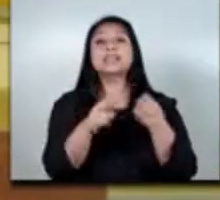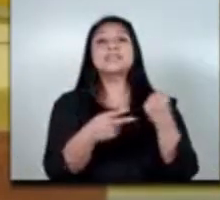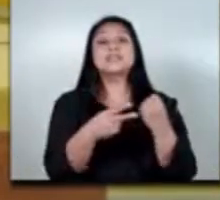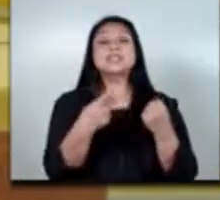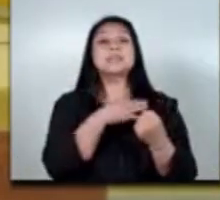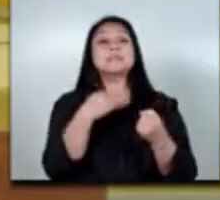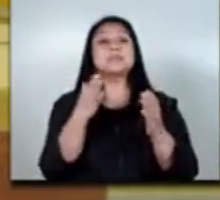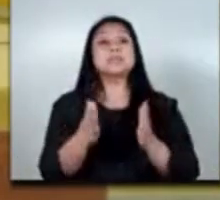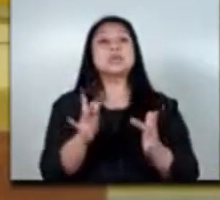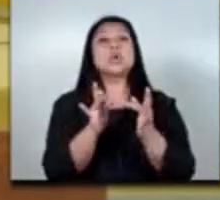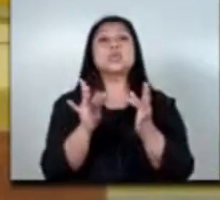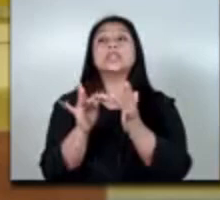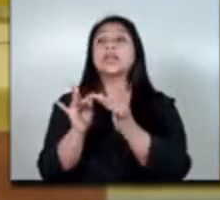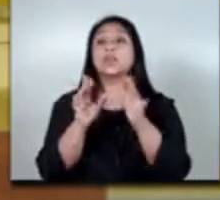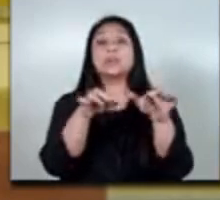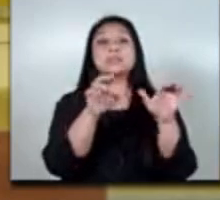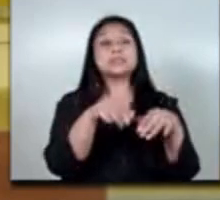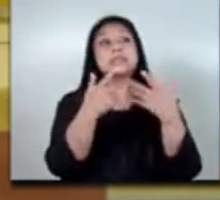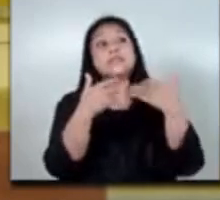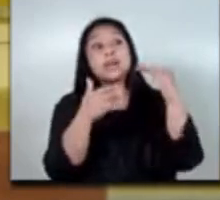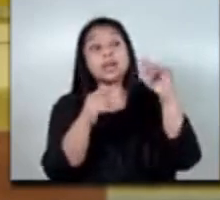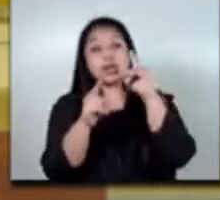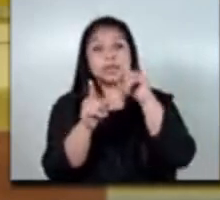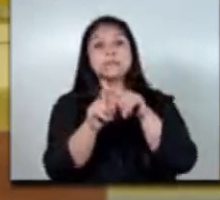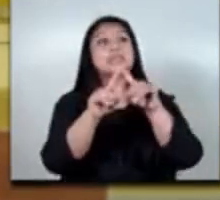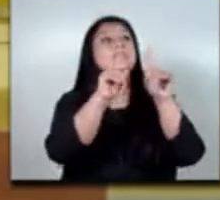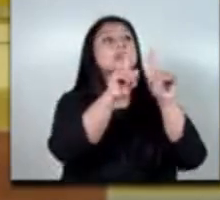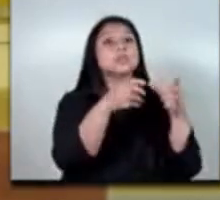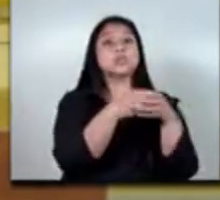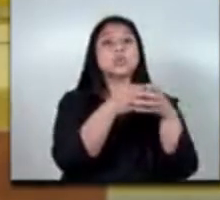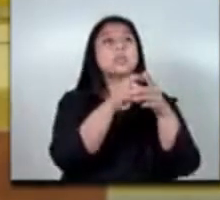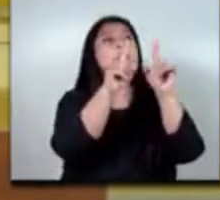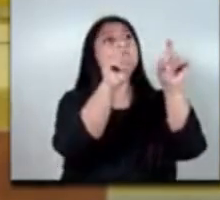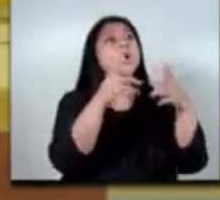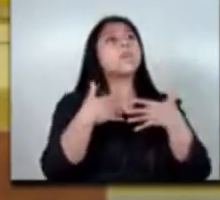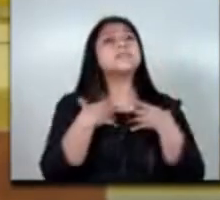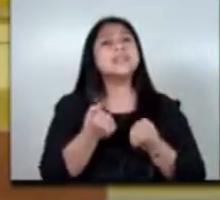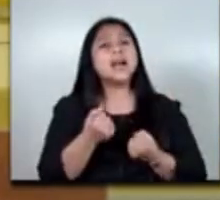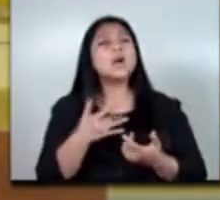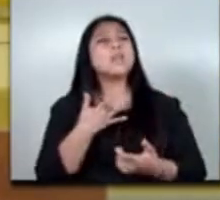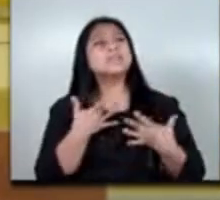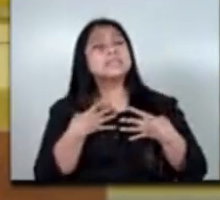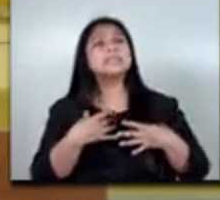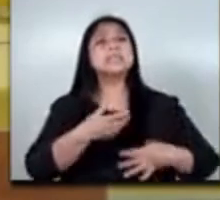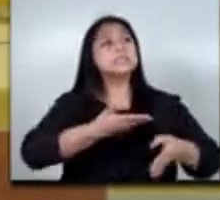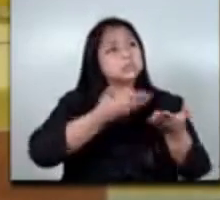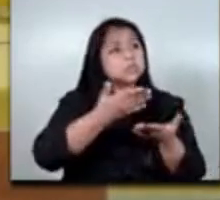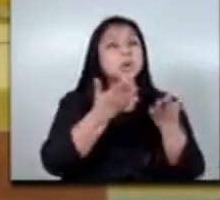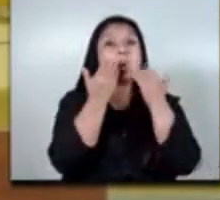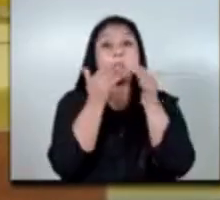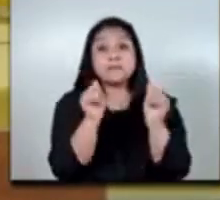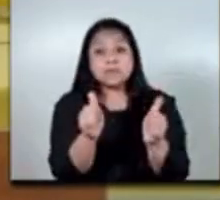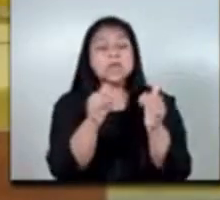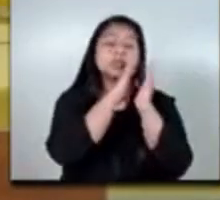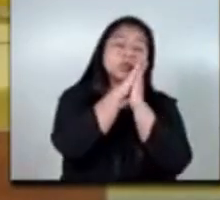contacto con las personas que están en el extranjero con los distintos grupos y les pregunta cómo van, cómo los están tratando, si están comiendo bien, si están